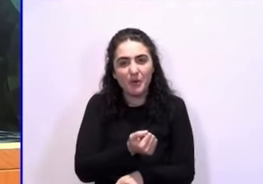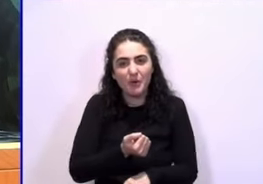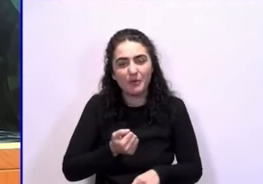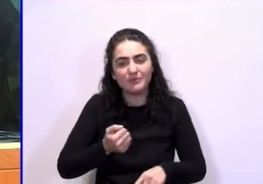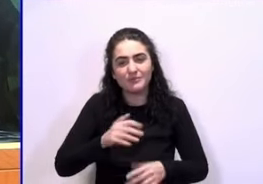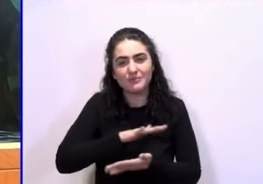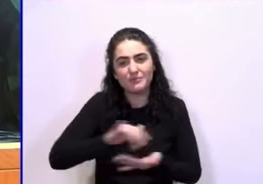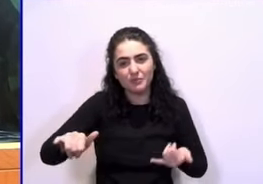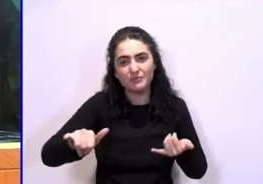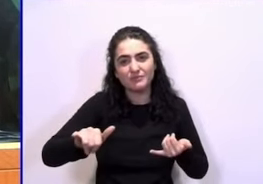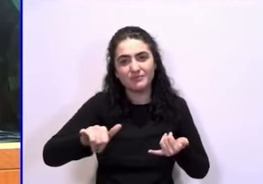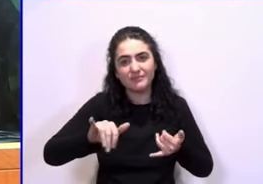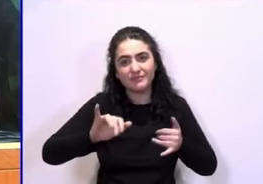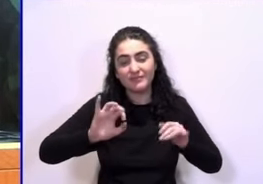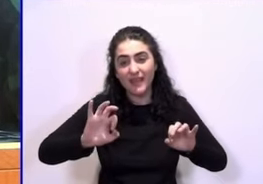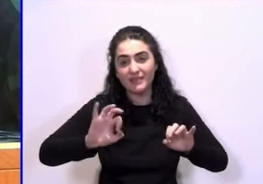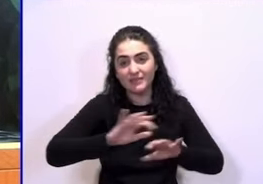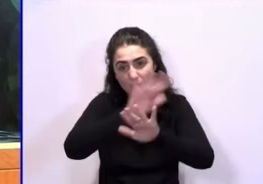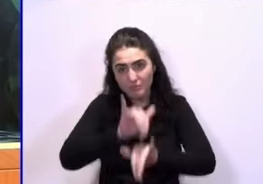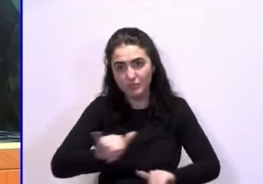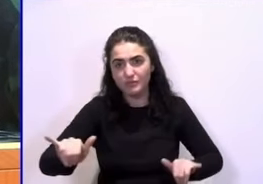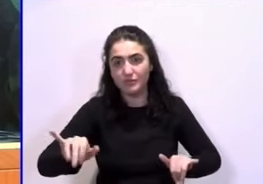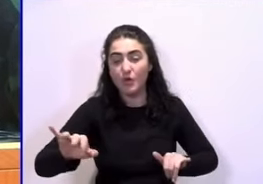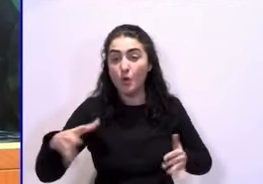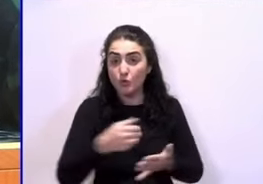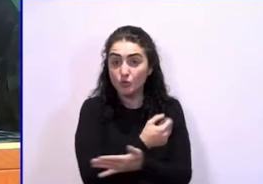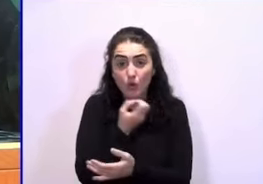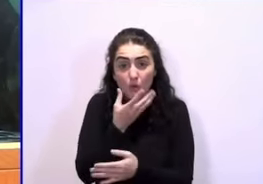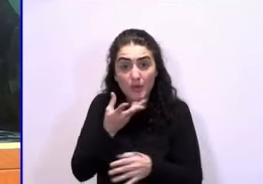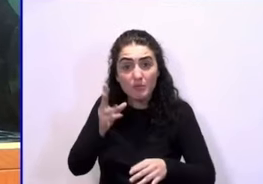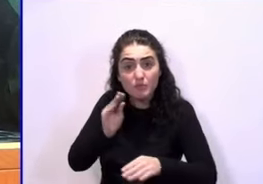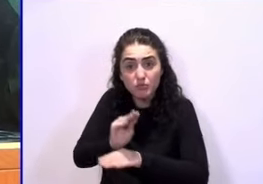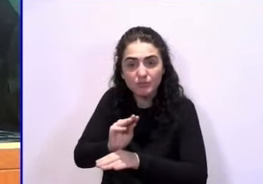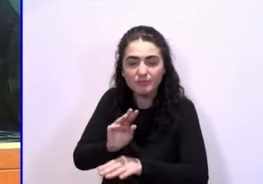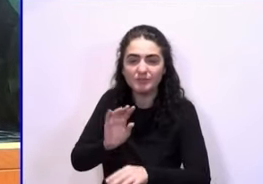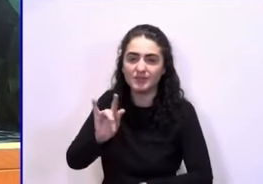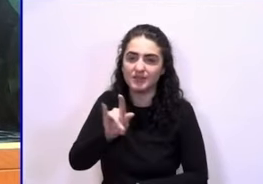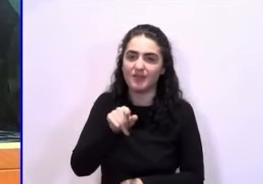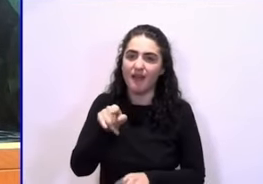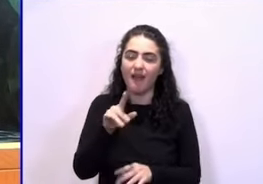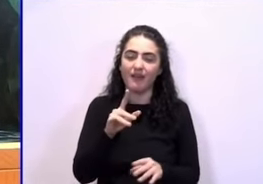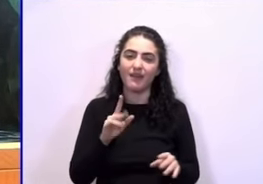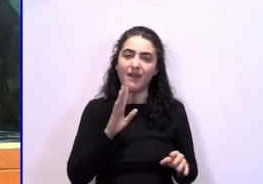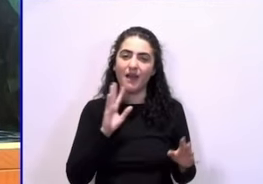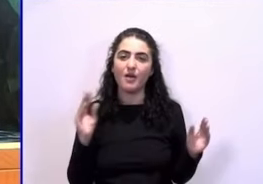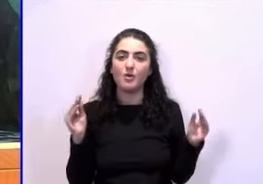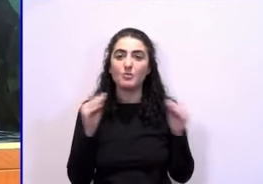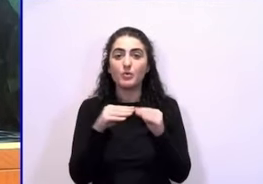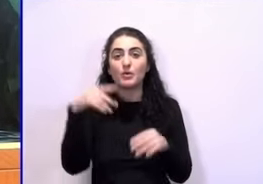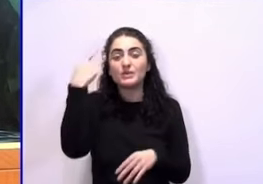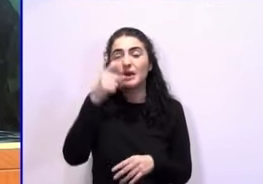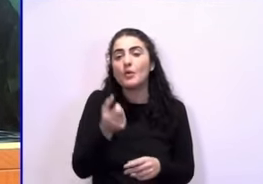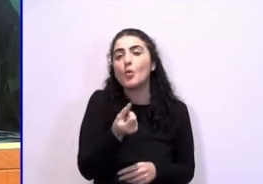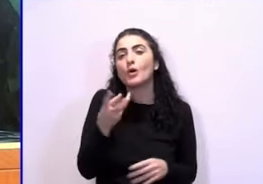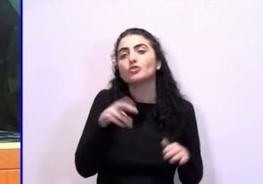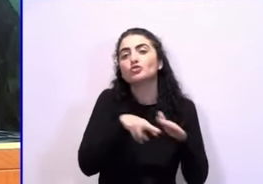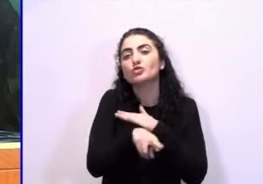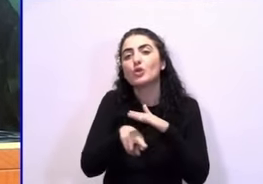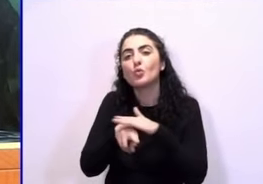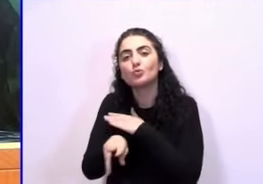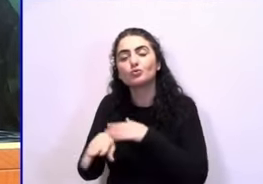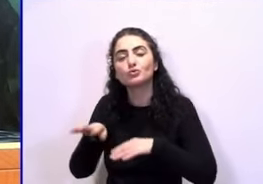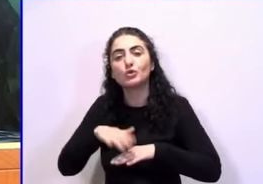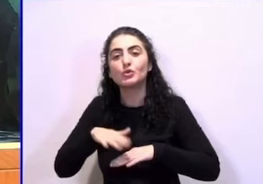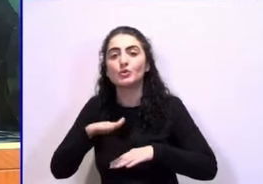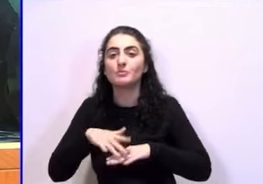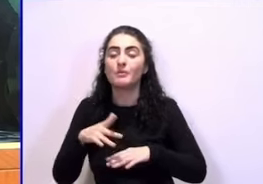Todo viene invertido, ¿verdad? Mire, ahí coincidimos. ¿Sabe cuántos recursos se han destinado para compensar a